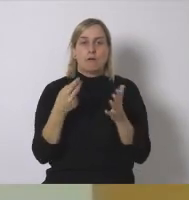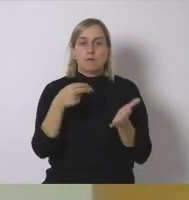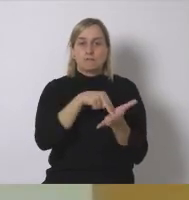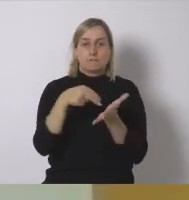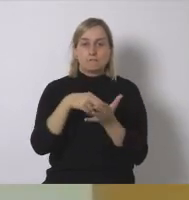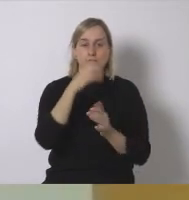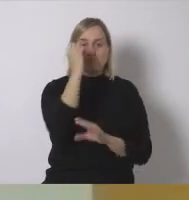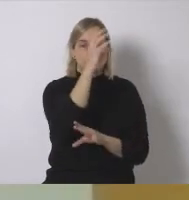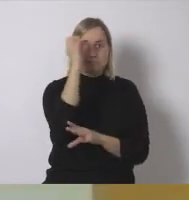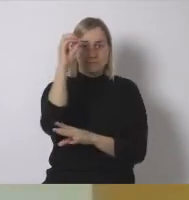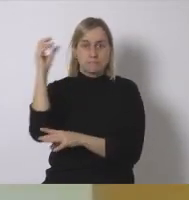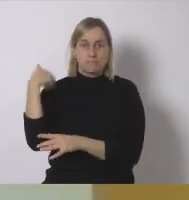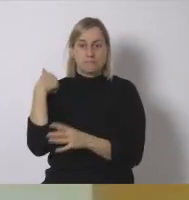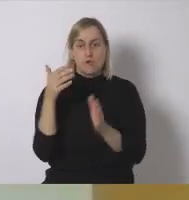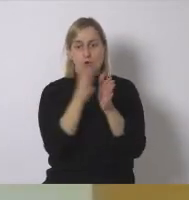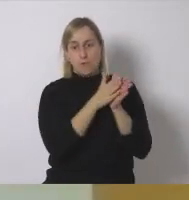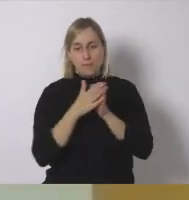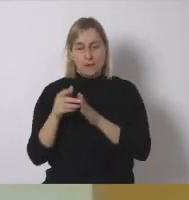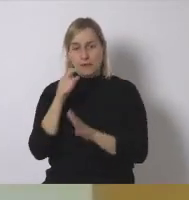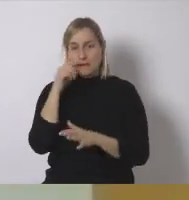podremos sacar luz a todo esto